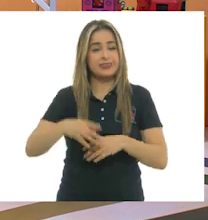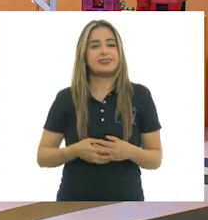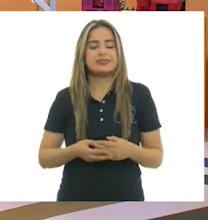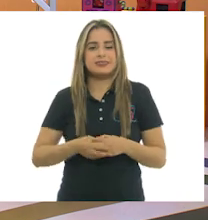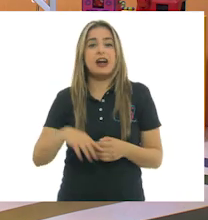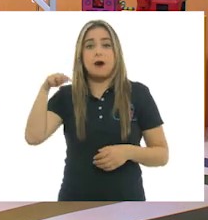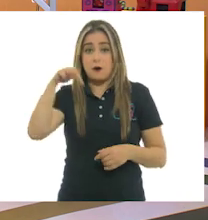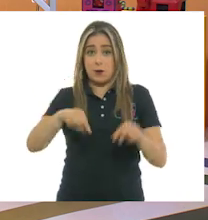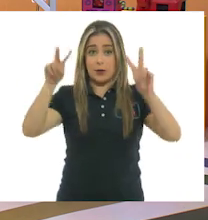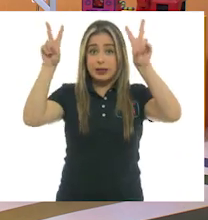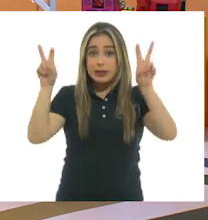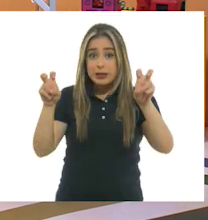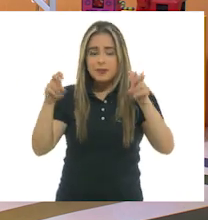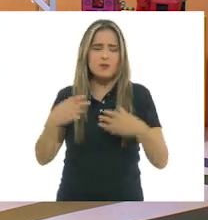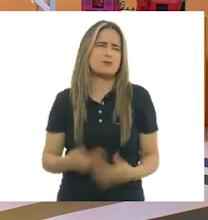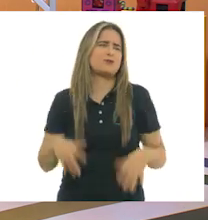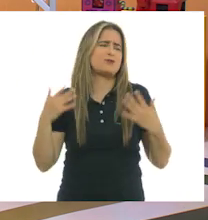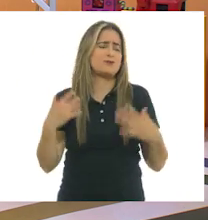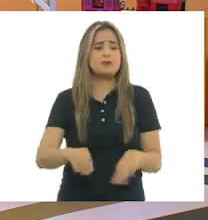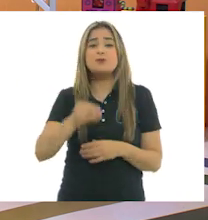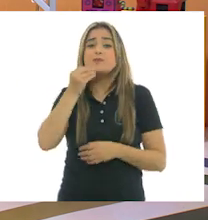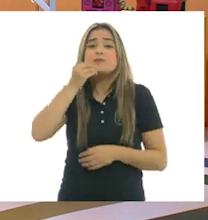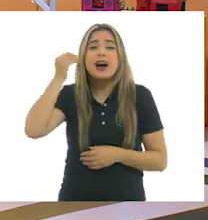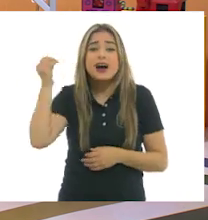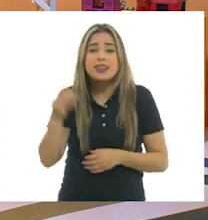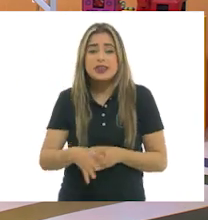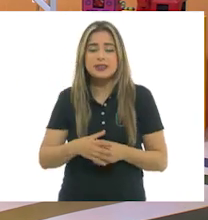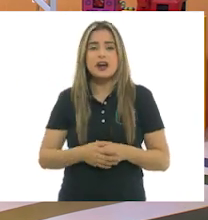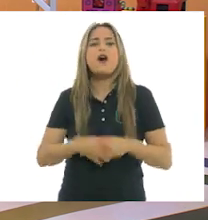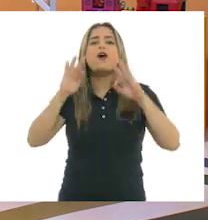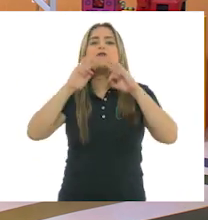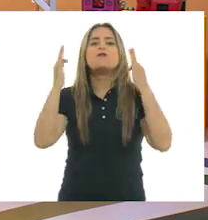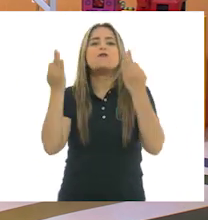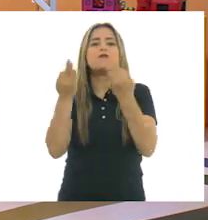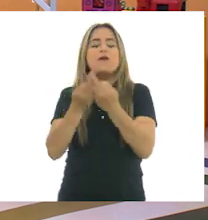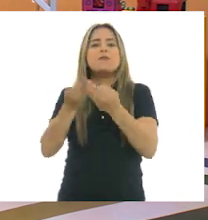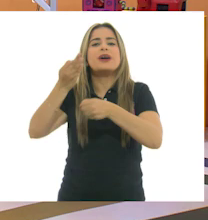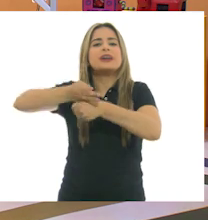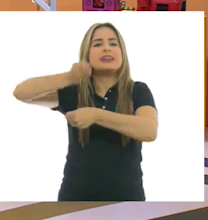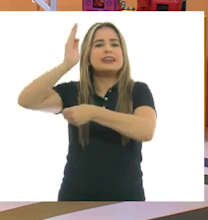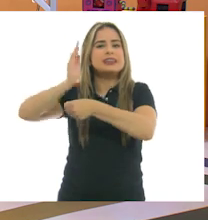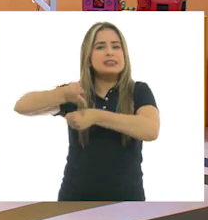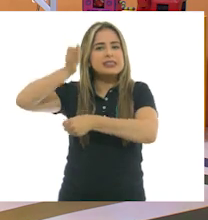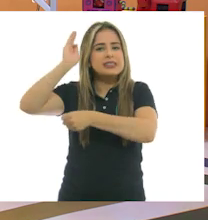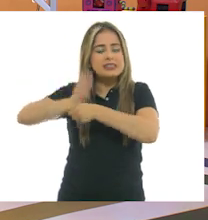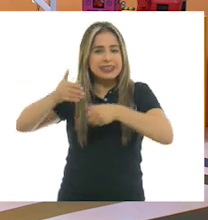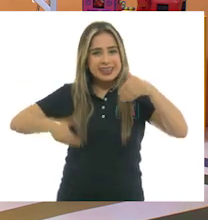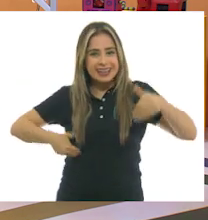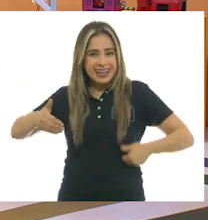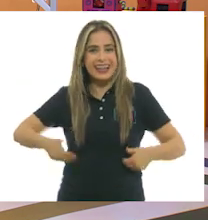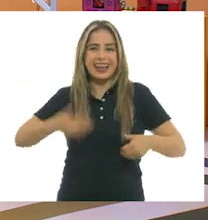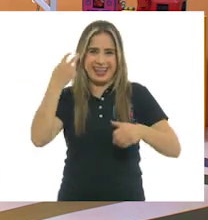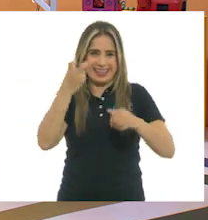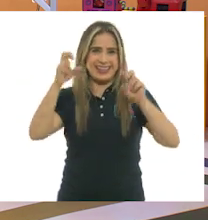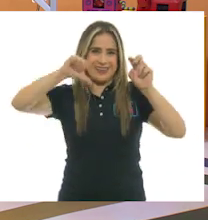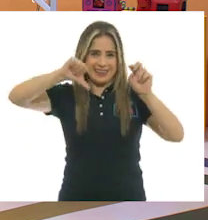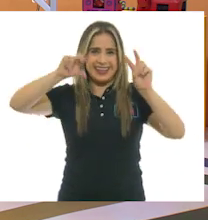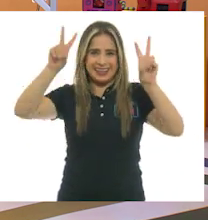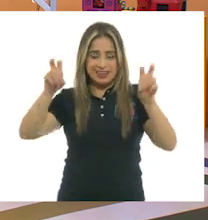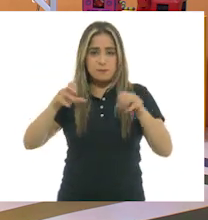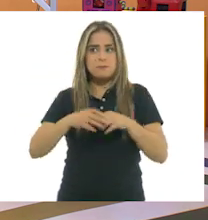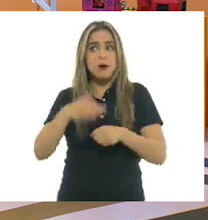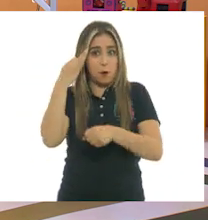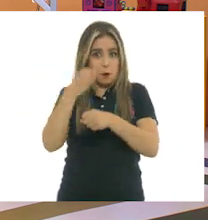tenemos un tema padrísimo, las formas de la comedia. ¿Pero qué les parece si antes vamos con Ajo, listo, que nos tiene una recomendación